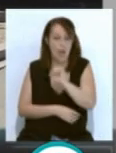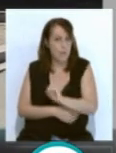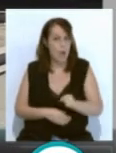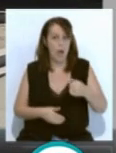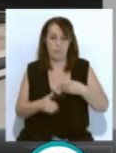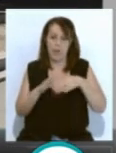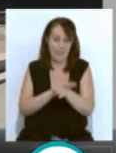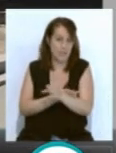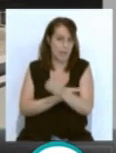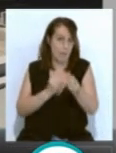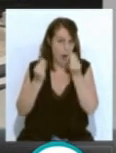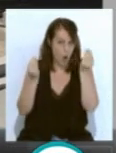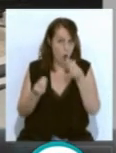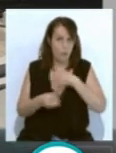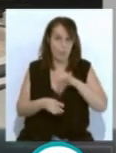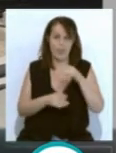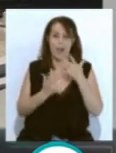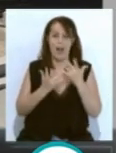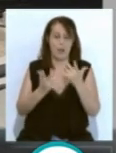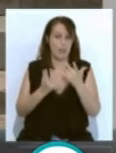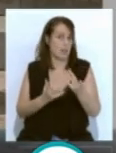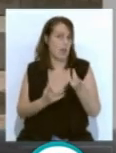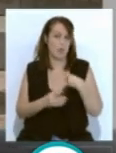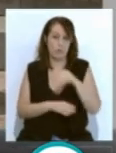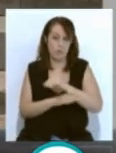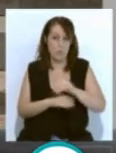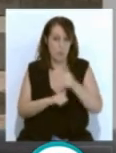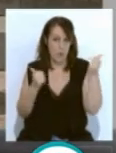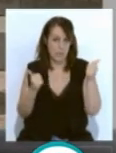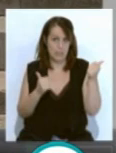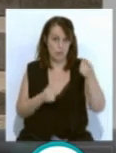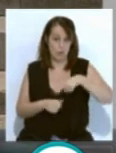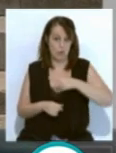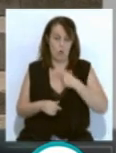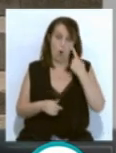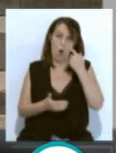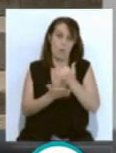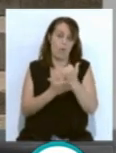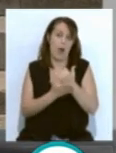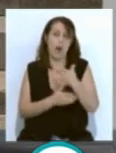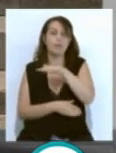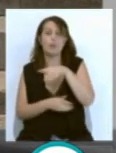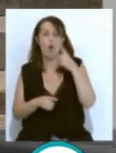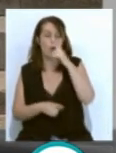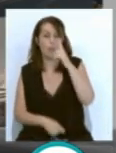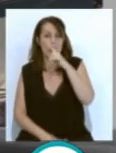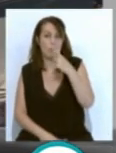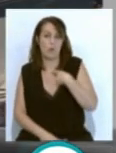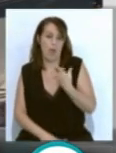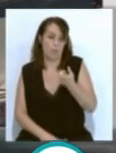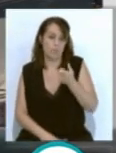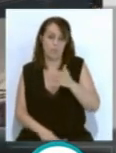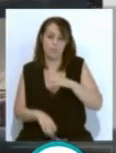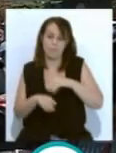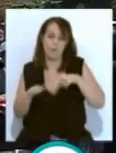accesible, podría tener unos jardines mucho más cuidados. Y pudimos comprobar cómo Cortadura merece una mejor gestión por